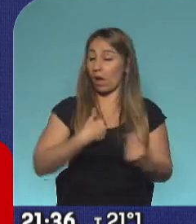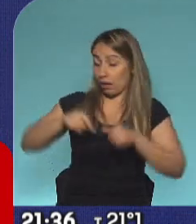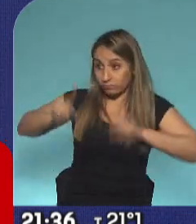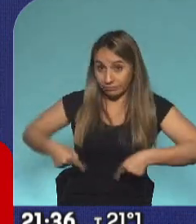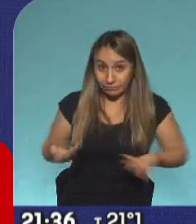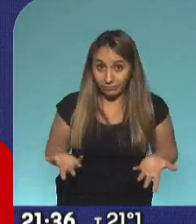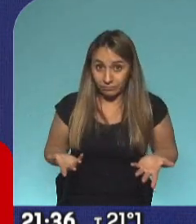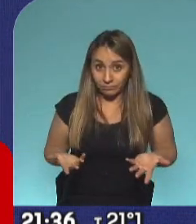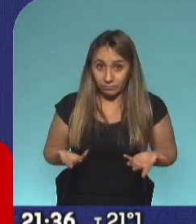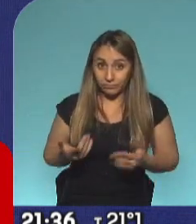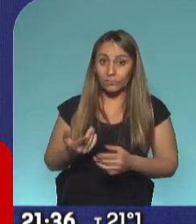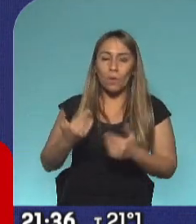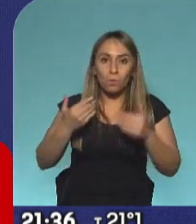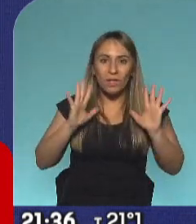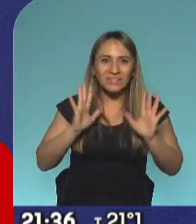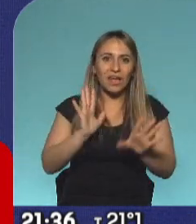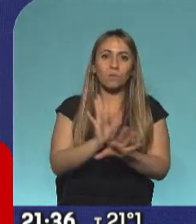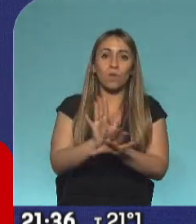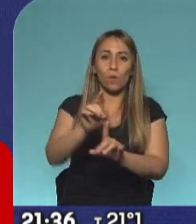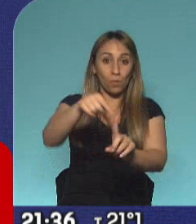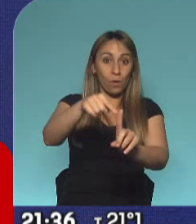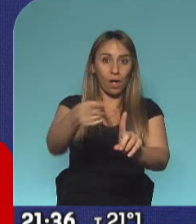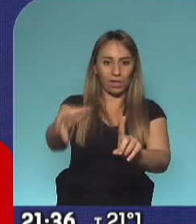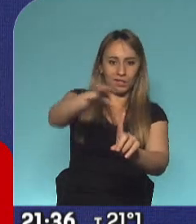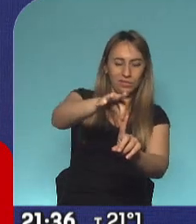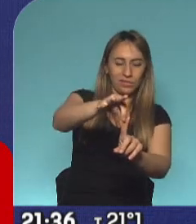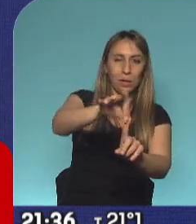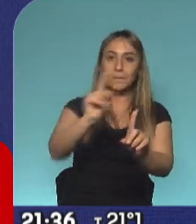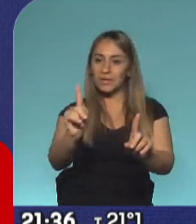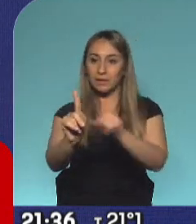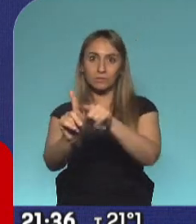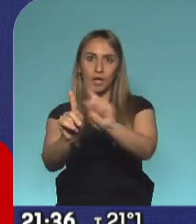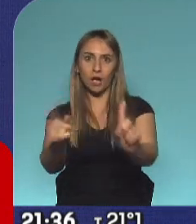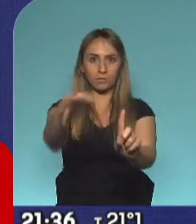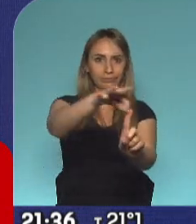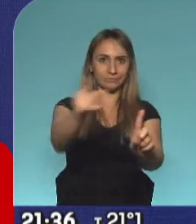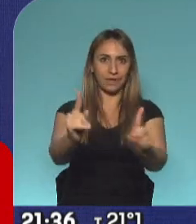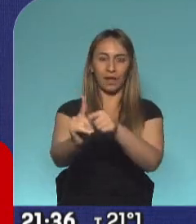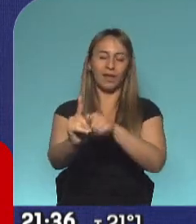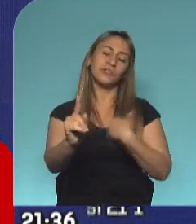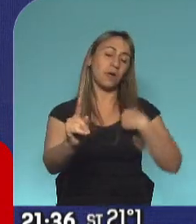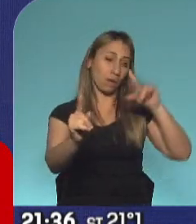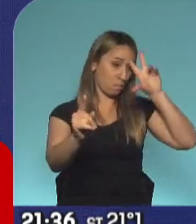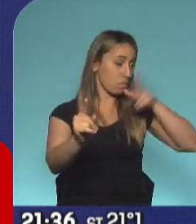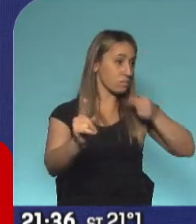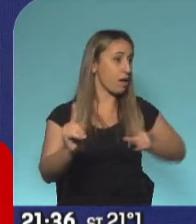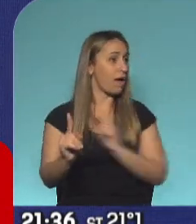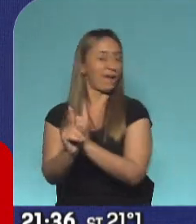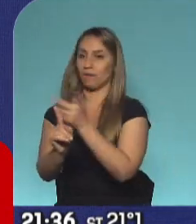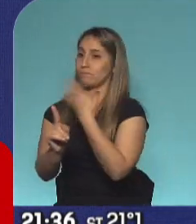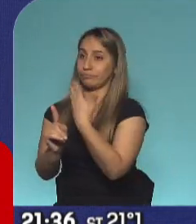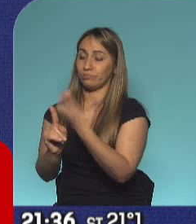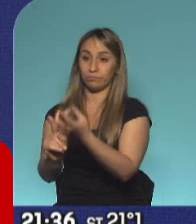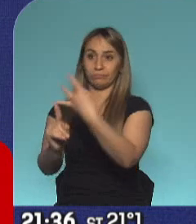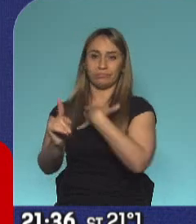que la infectó a usted sin saberlo. Y ese es el problema máximo y la mayor diseminación de la enfermedad, el mayor